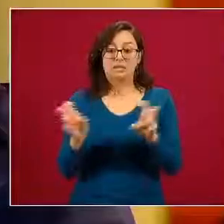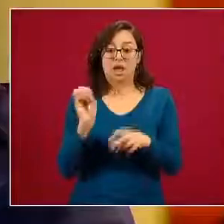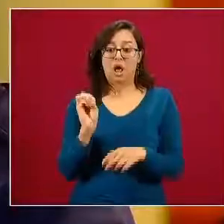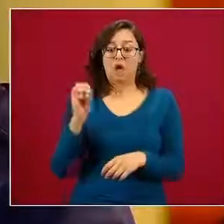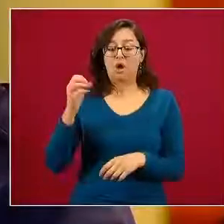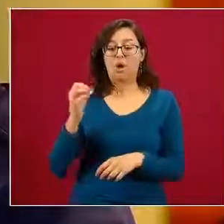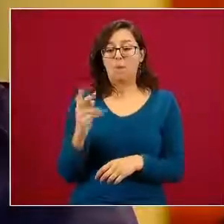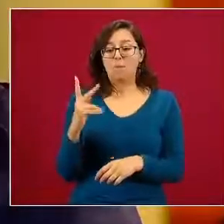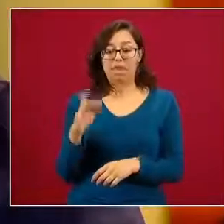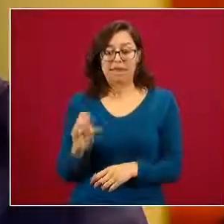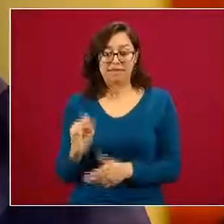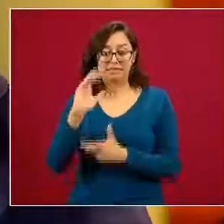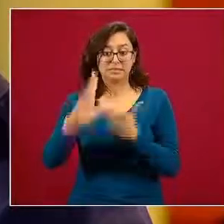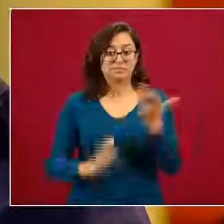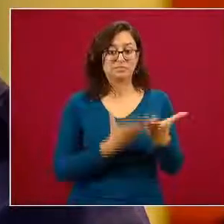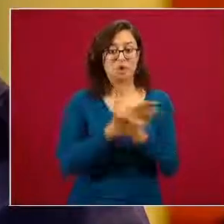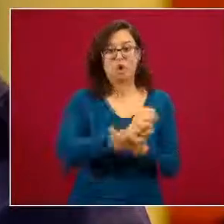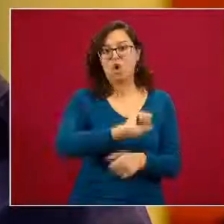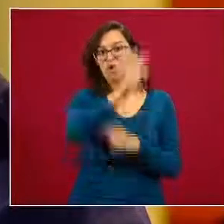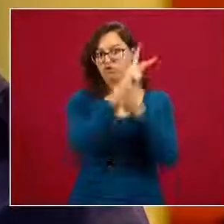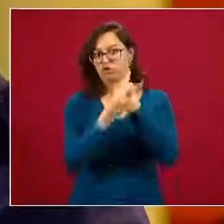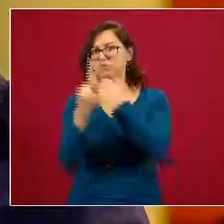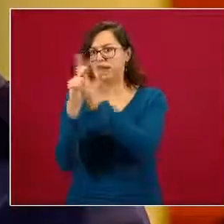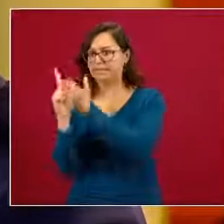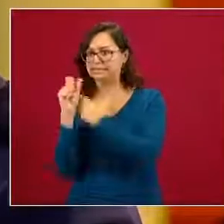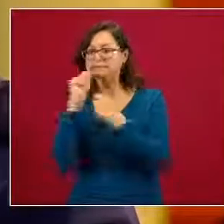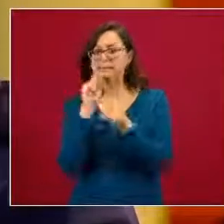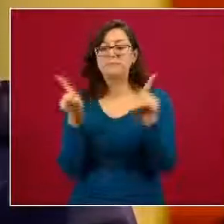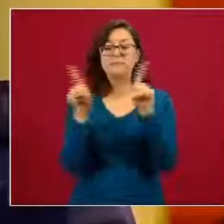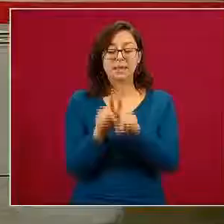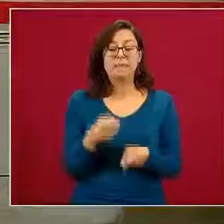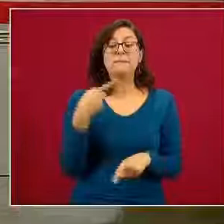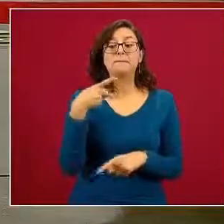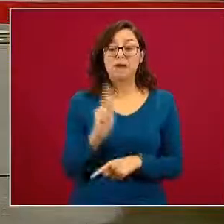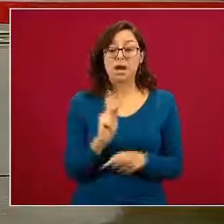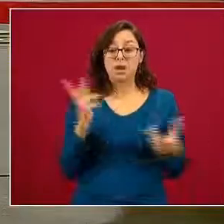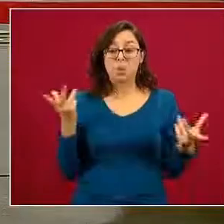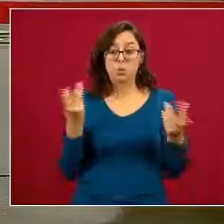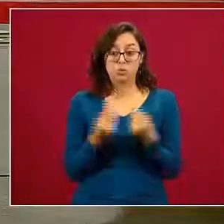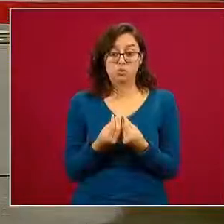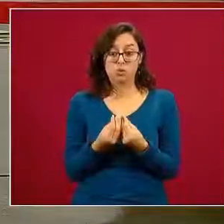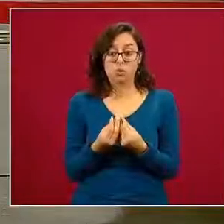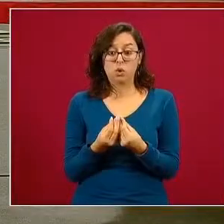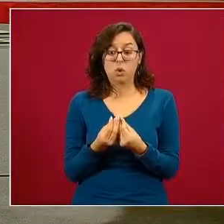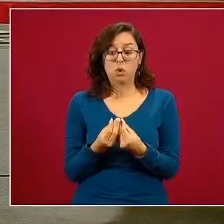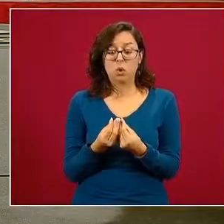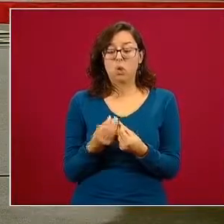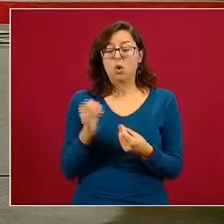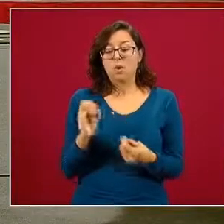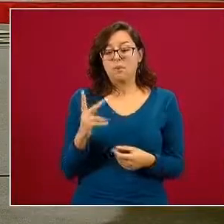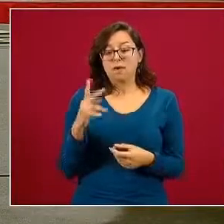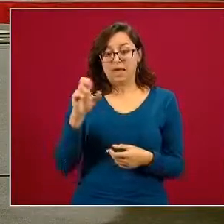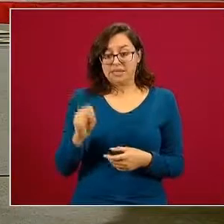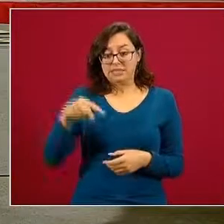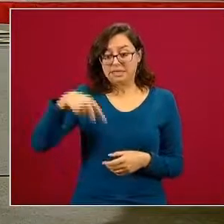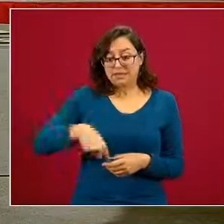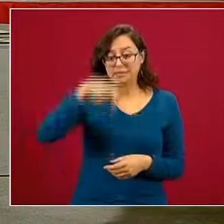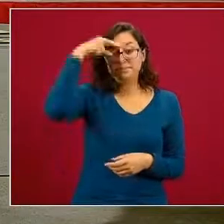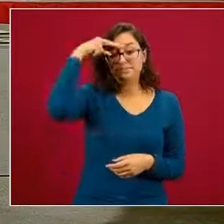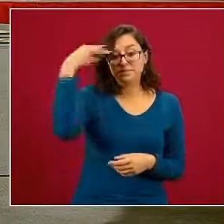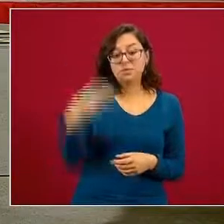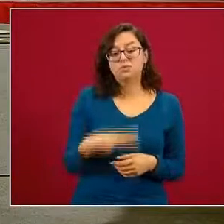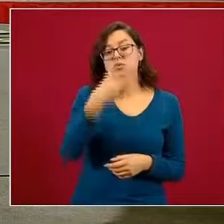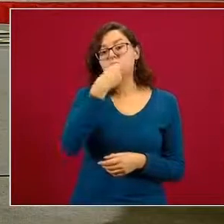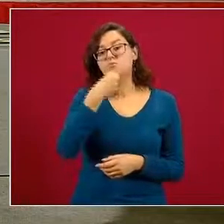Organización Panamericana de la Salud para múltiples países pero que con la colaboración de la Organización Panamericana en México el señor Cristian